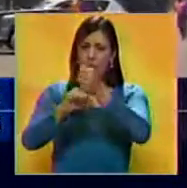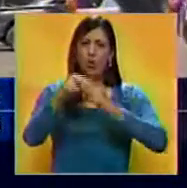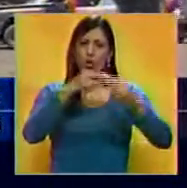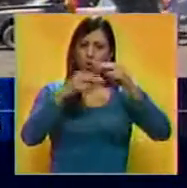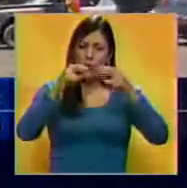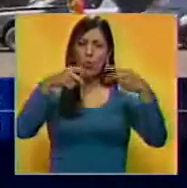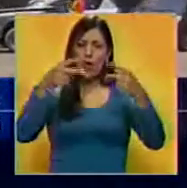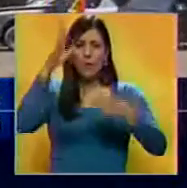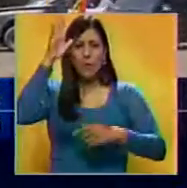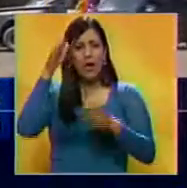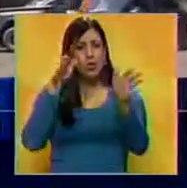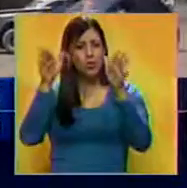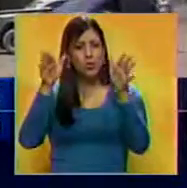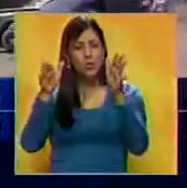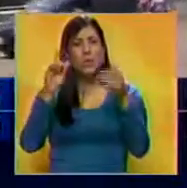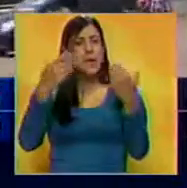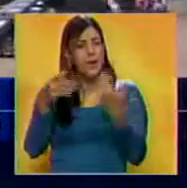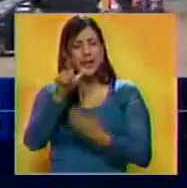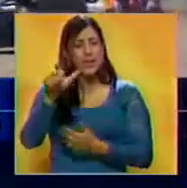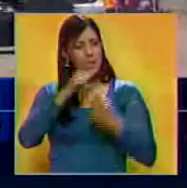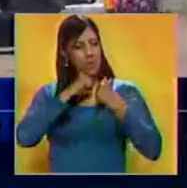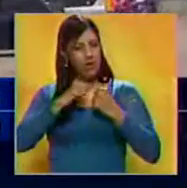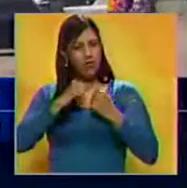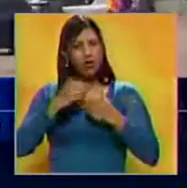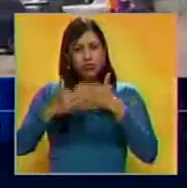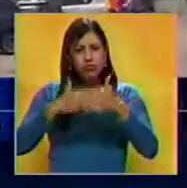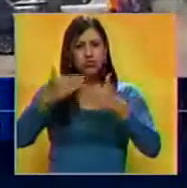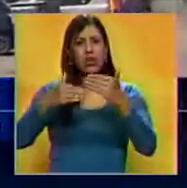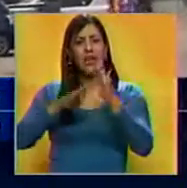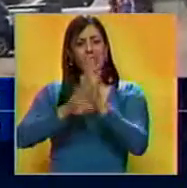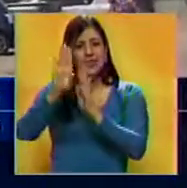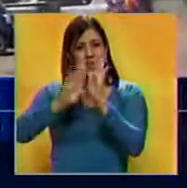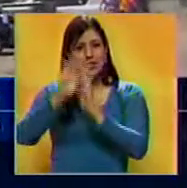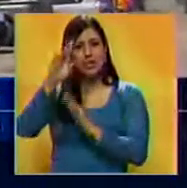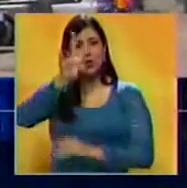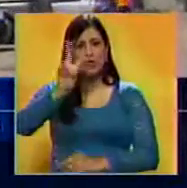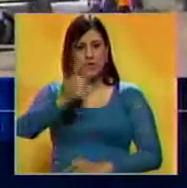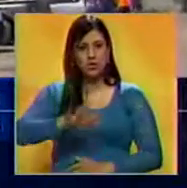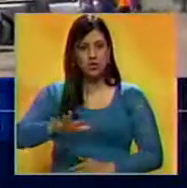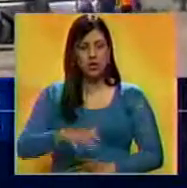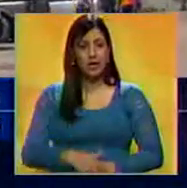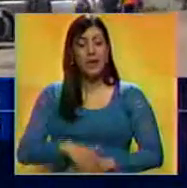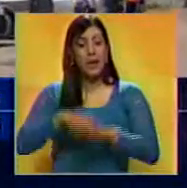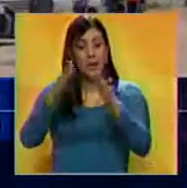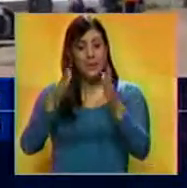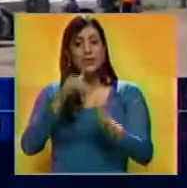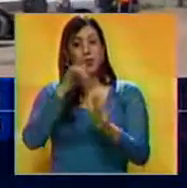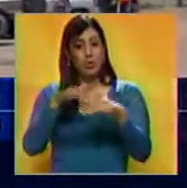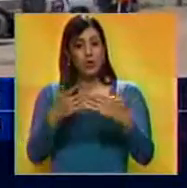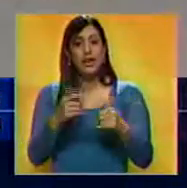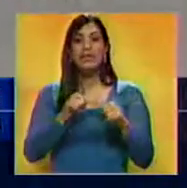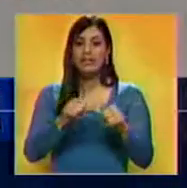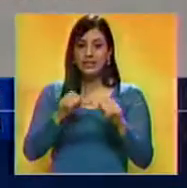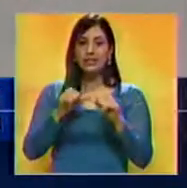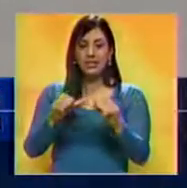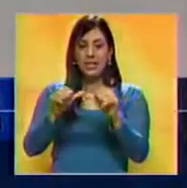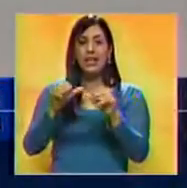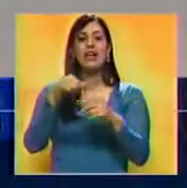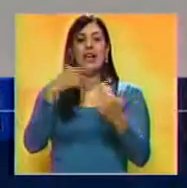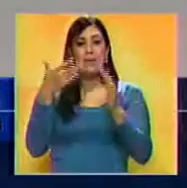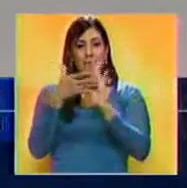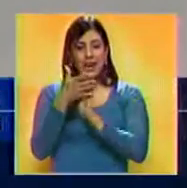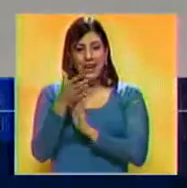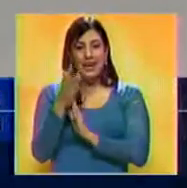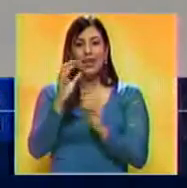la consolidación del sector turístico para fortalecer y potenciar el desarrollo de Venezuela. La ministra informó que continúan con la